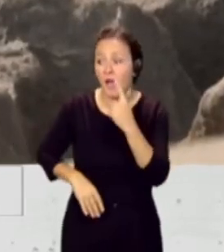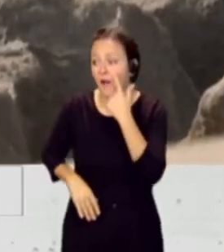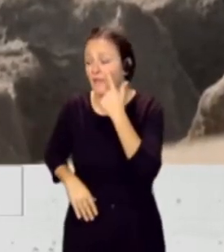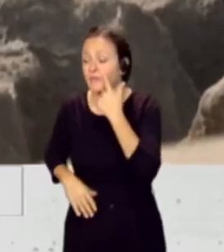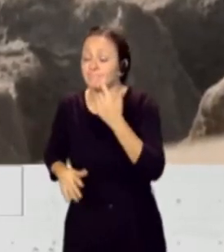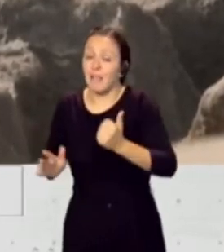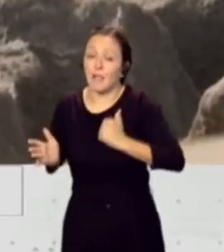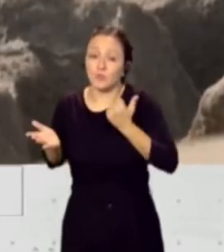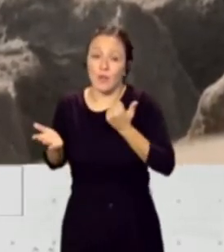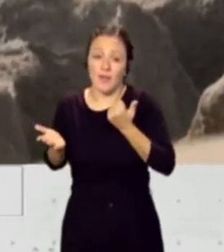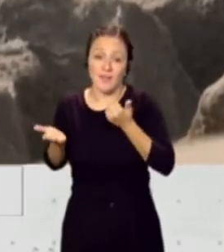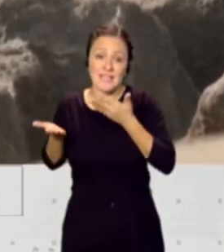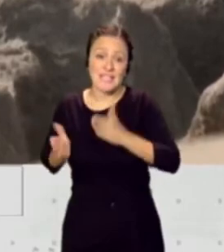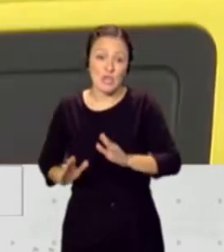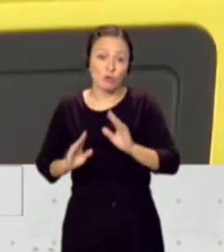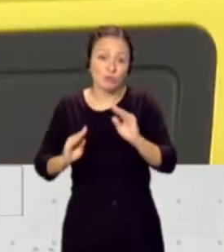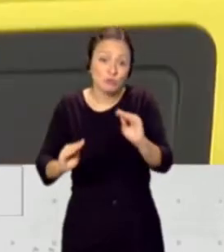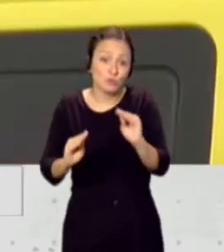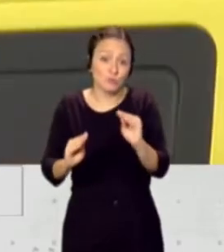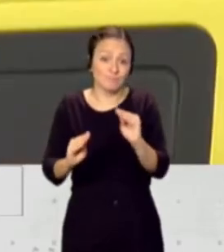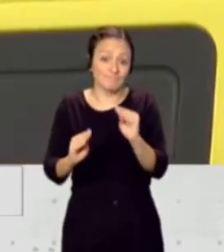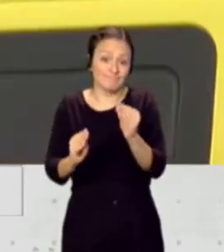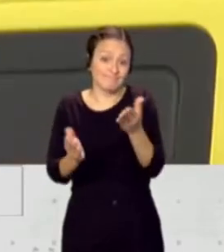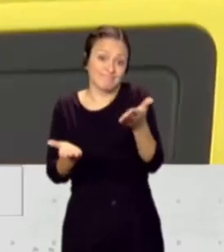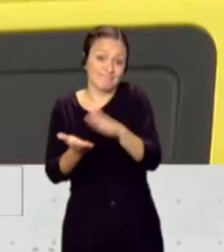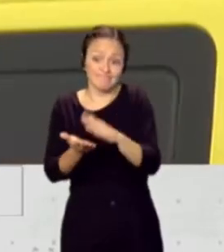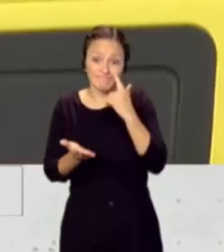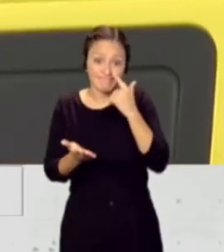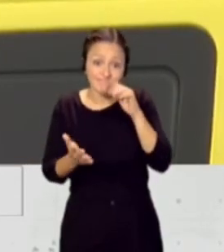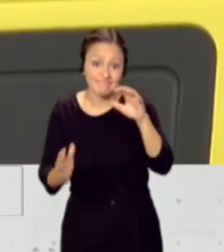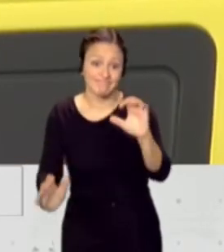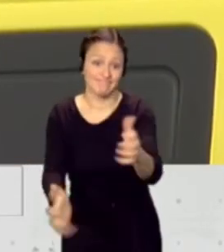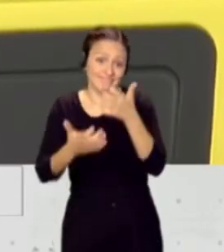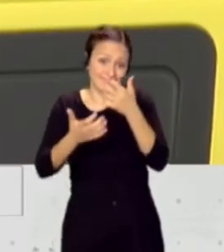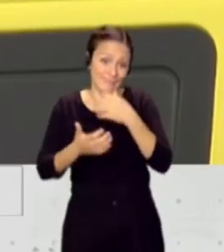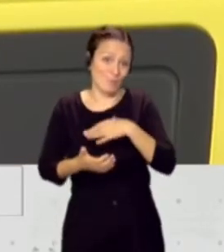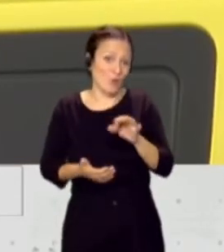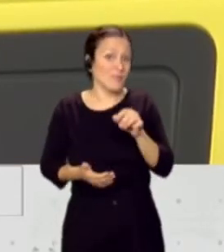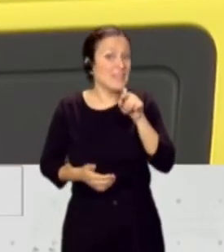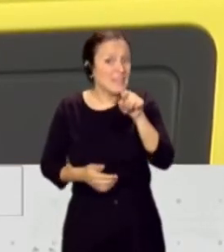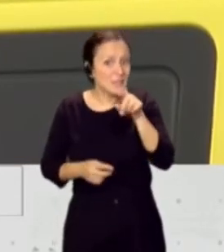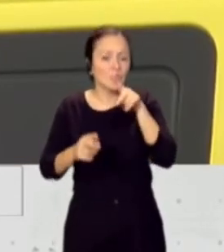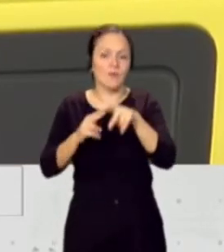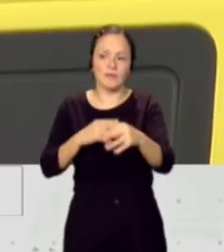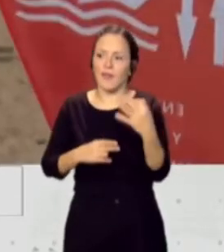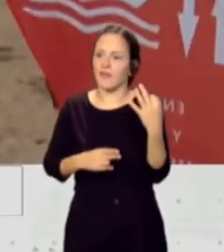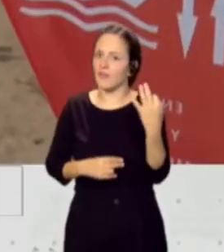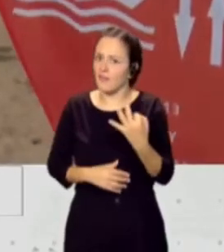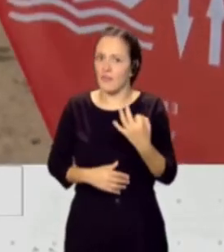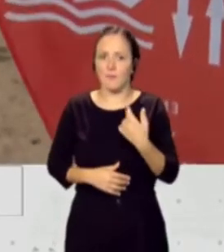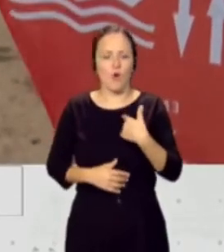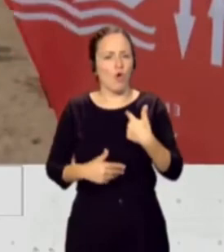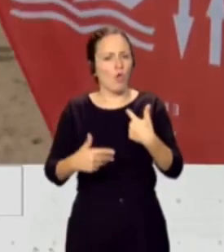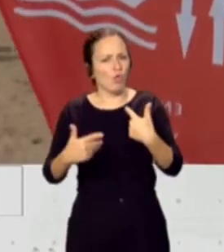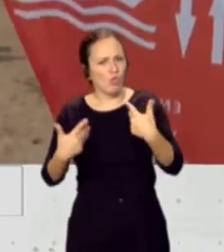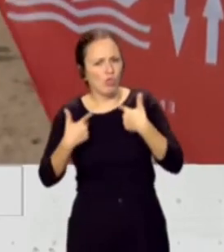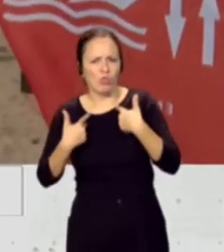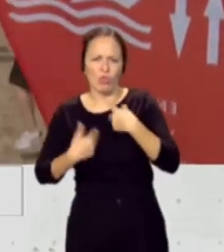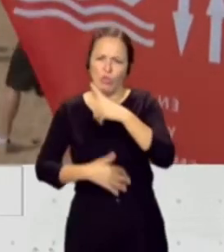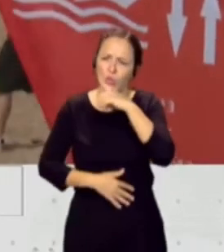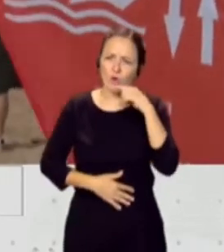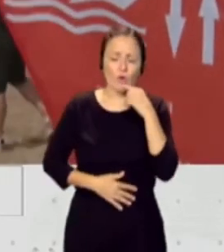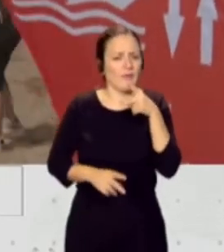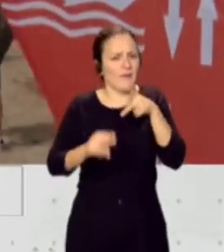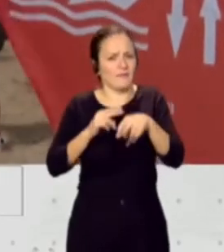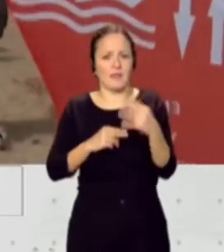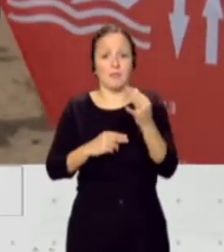pueden encontrar los restos de su ser querido y eso es lo que tenemos que evitar, más dolor, más drama, porque cuando se produce